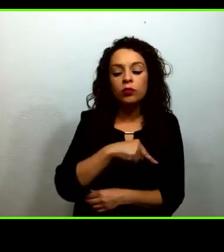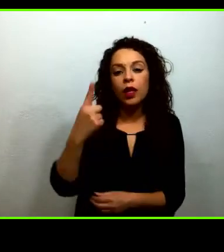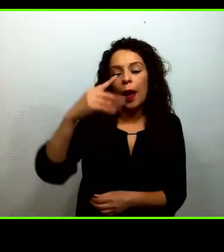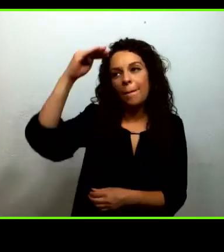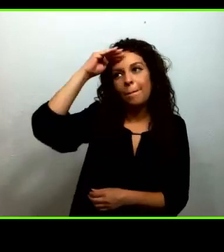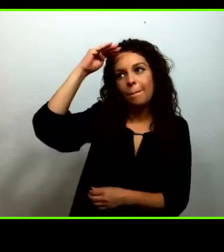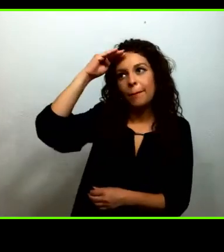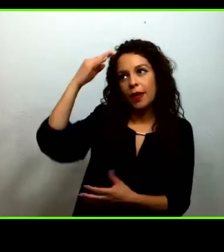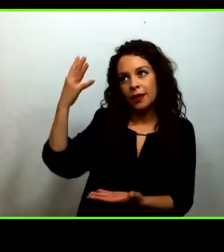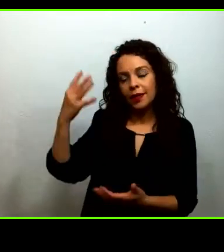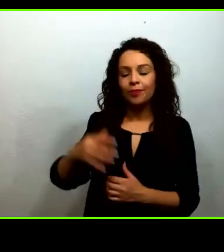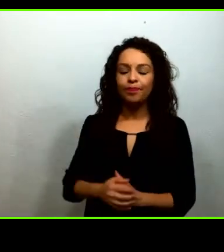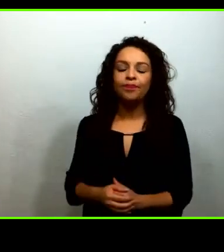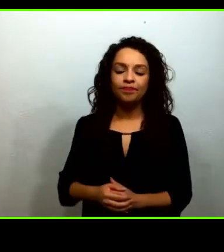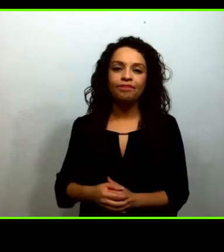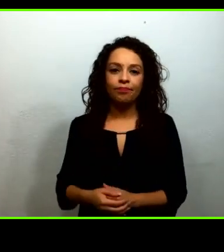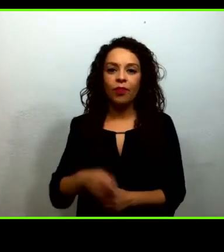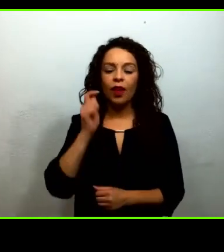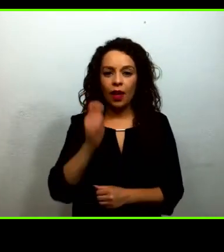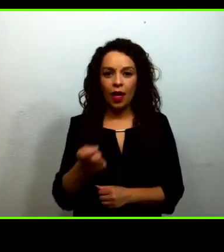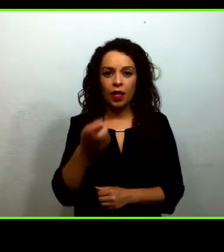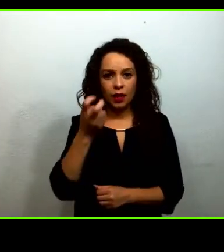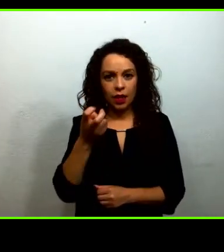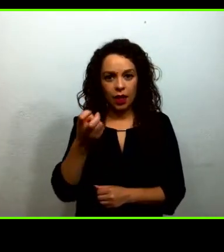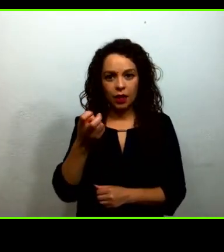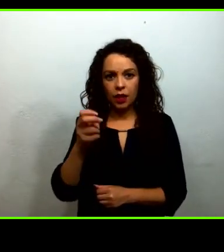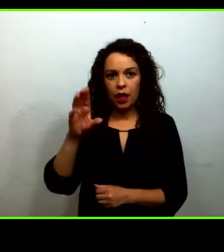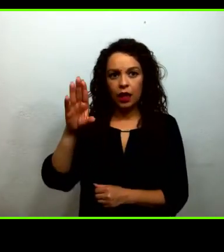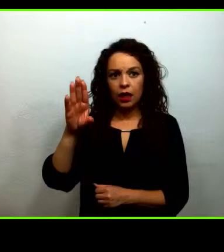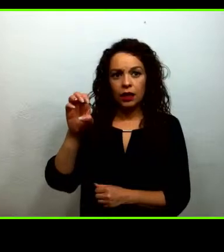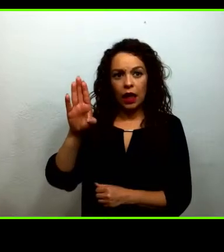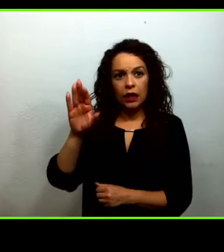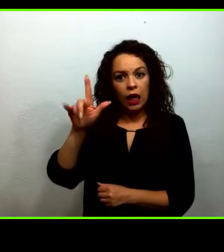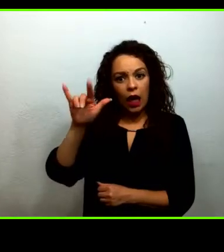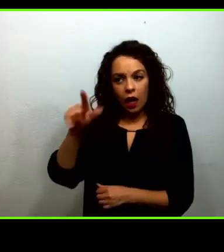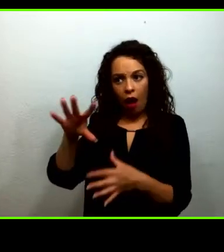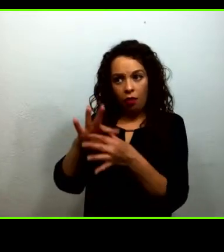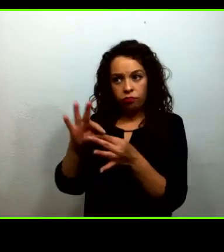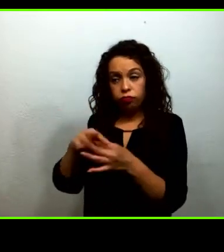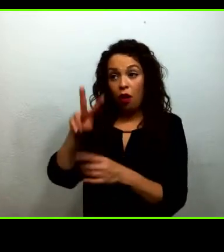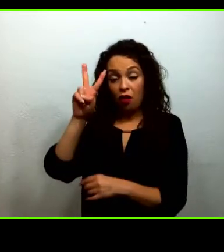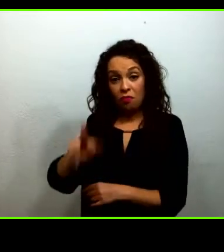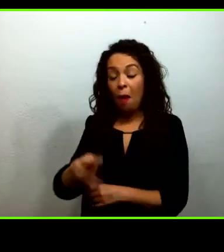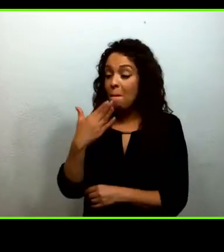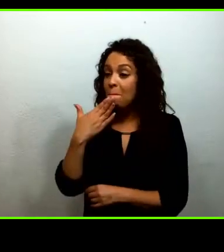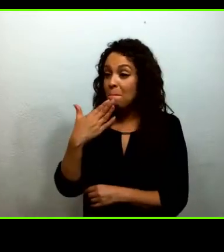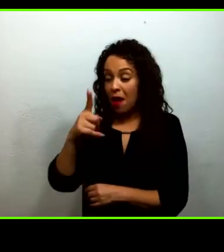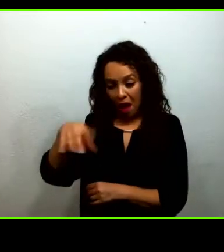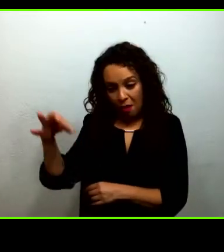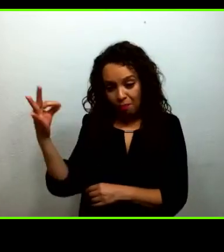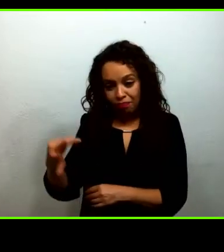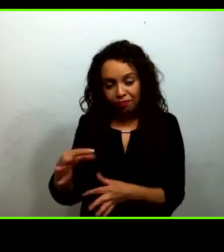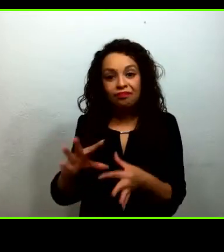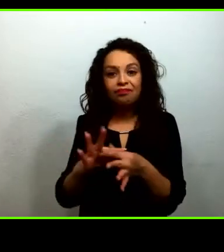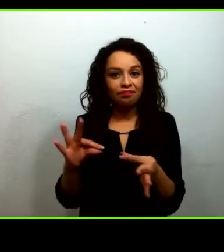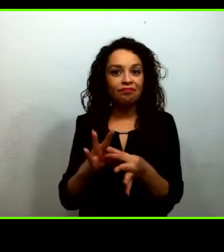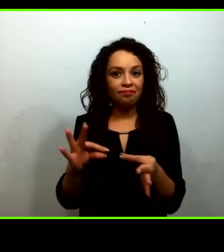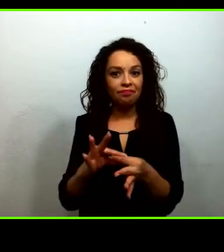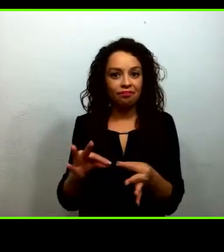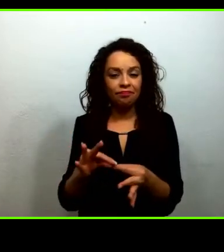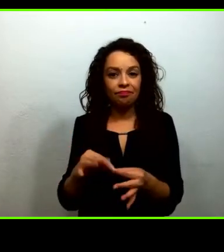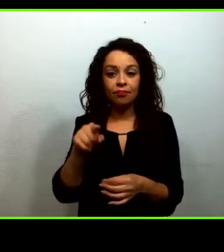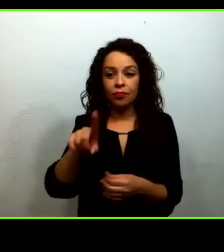retomando esta reflexión que hace Ceci, que me parece muy acertada, que trasladada al asunto